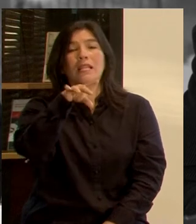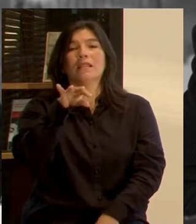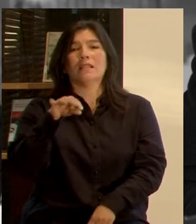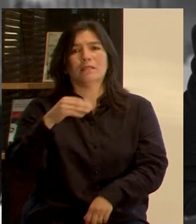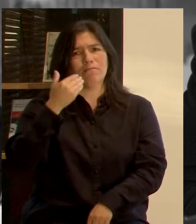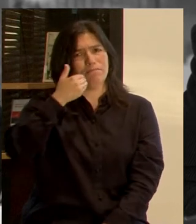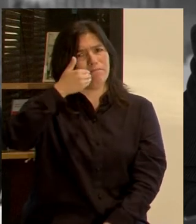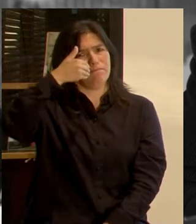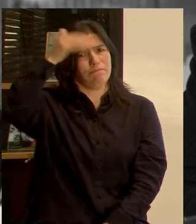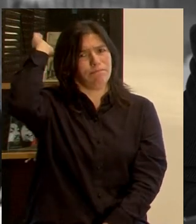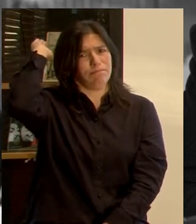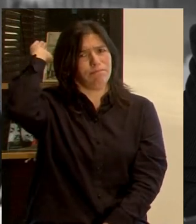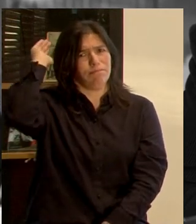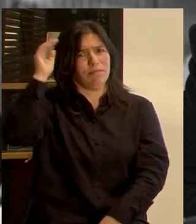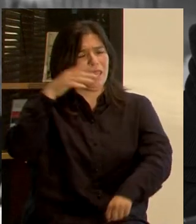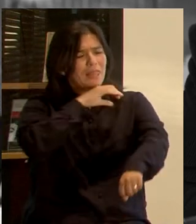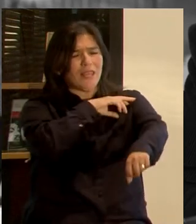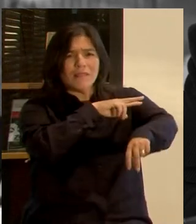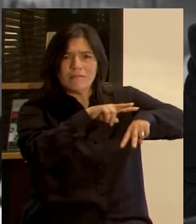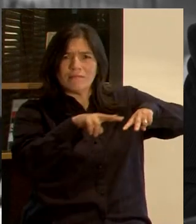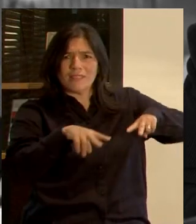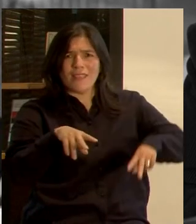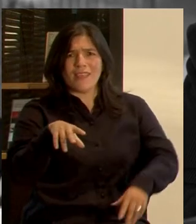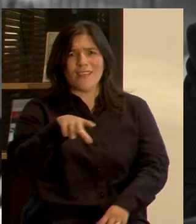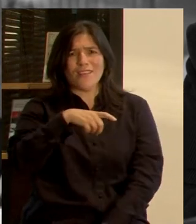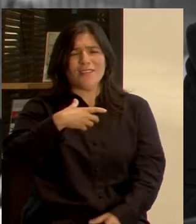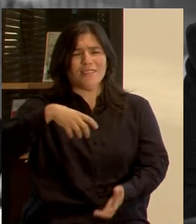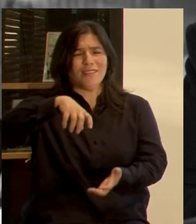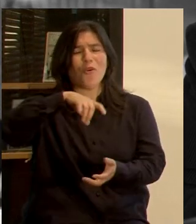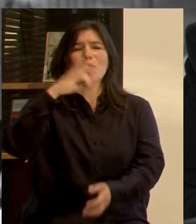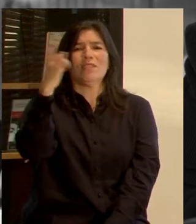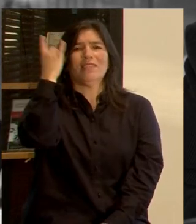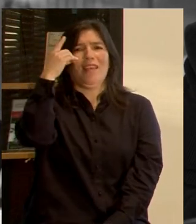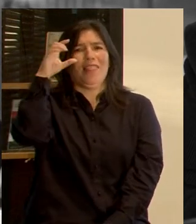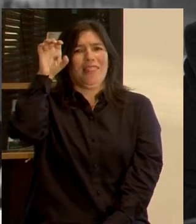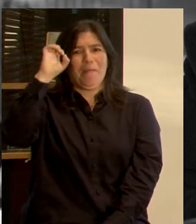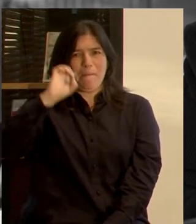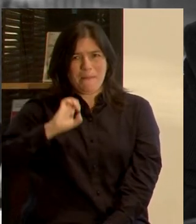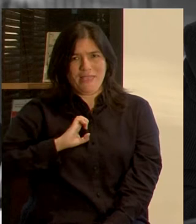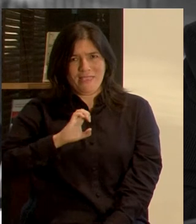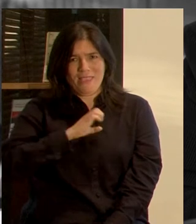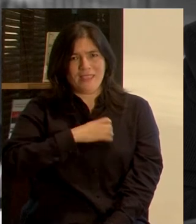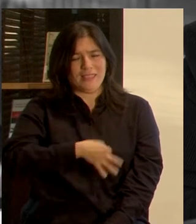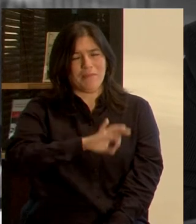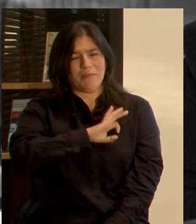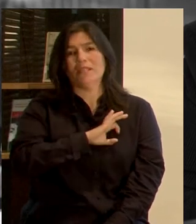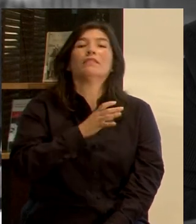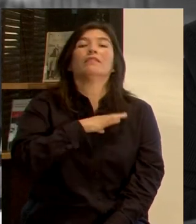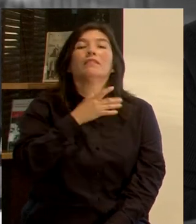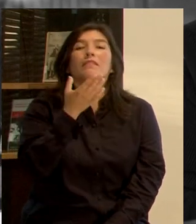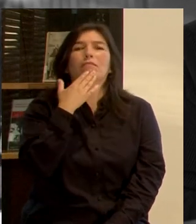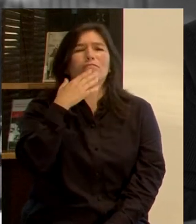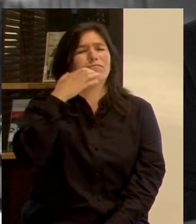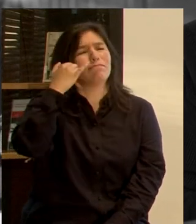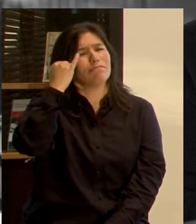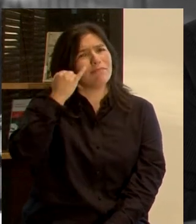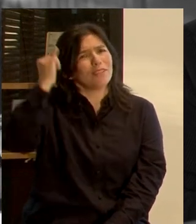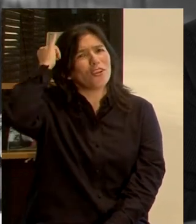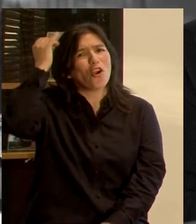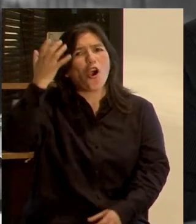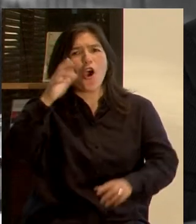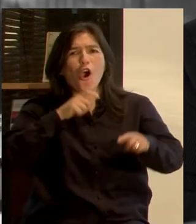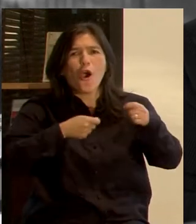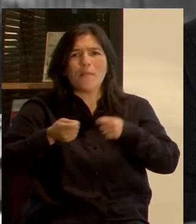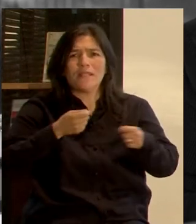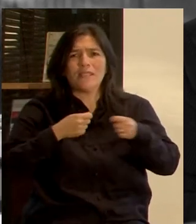en Geografía Humana de la Universidad de Barcelona, es mágister en Desarrollo Urbano de la Universidad Católica de Chile, ingeniero comercial y